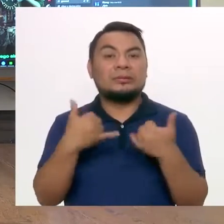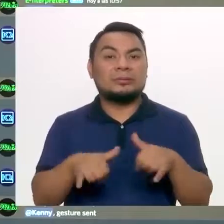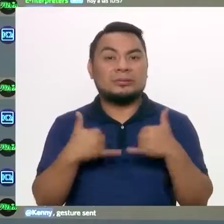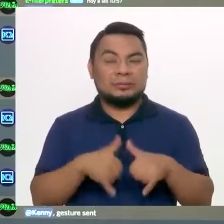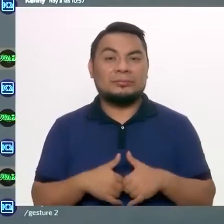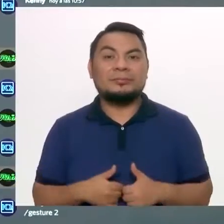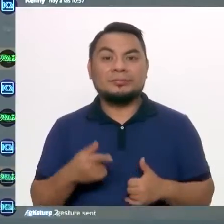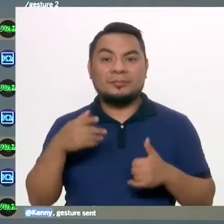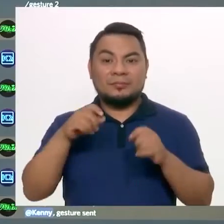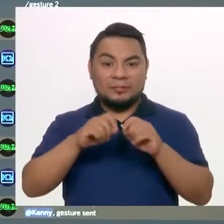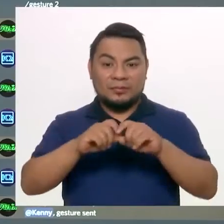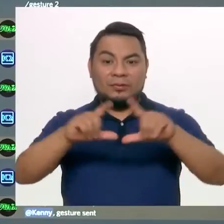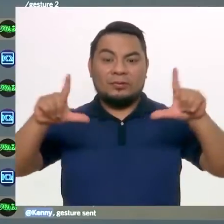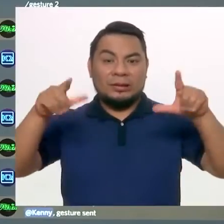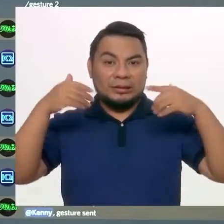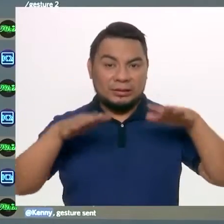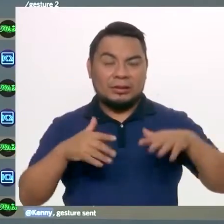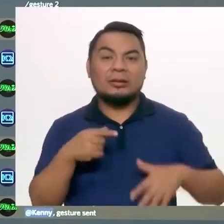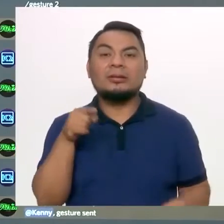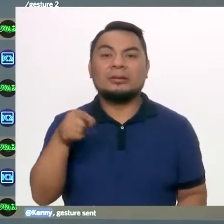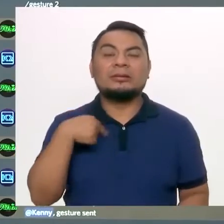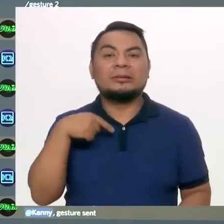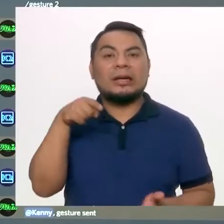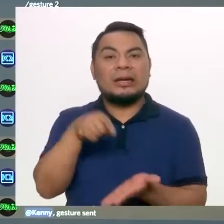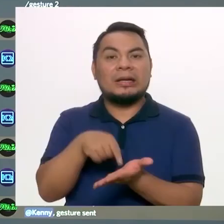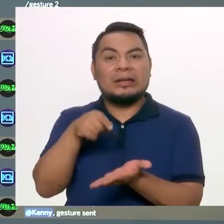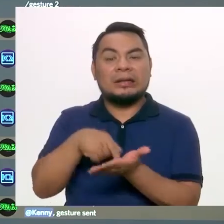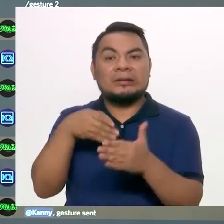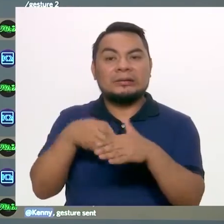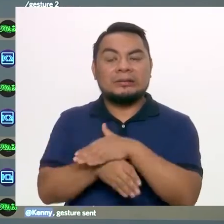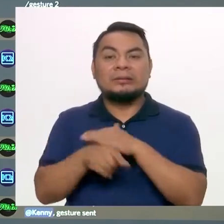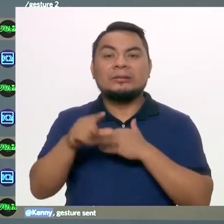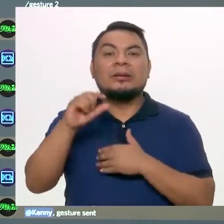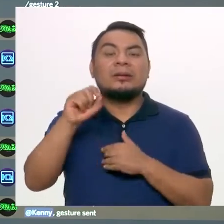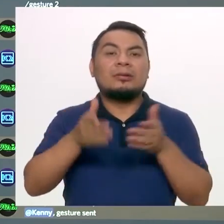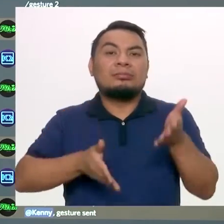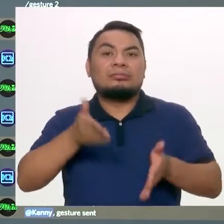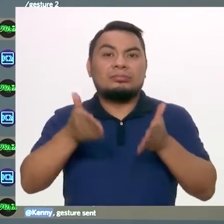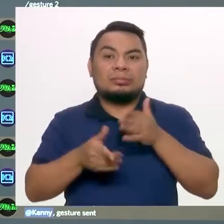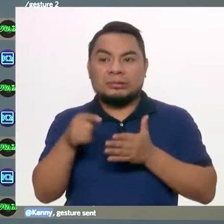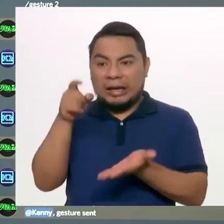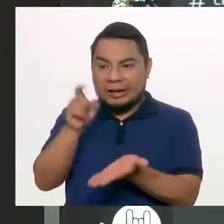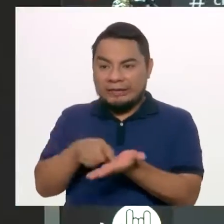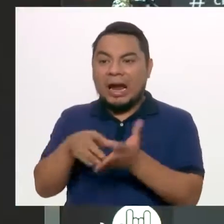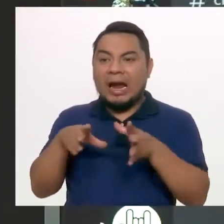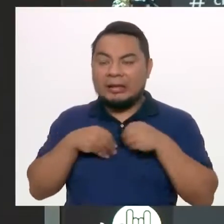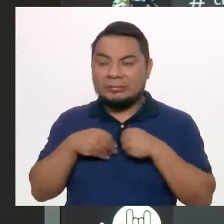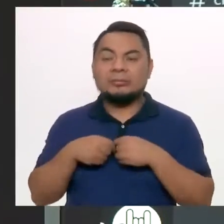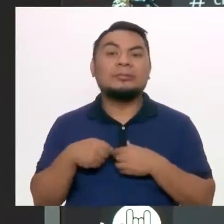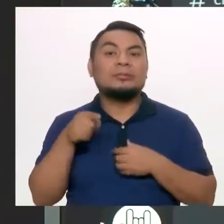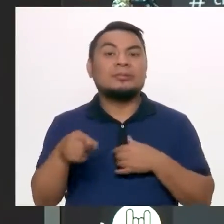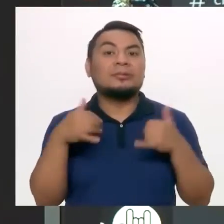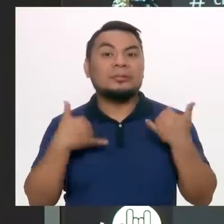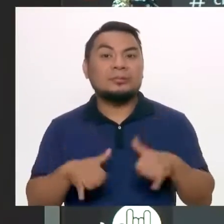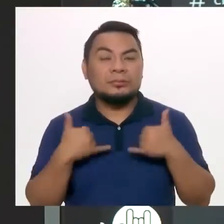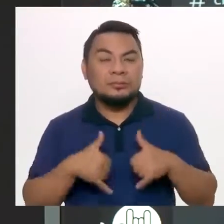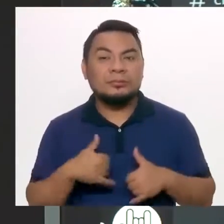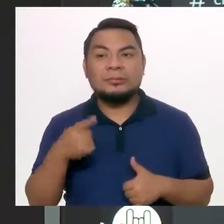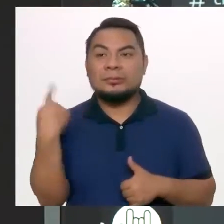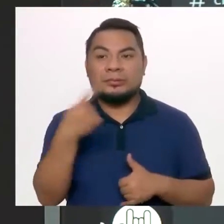dentro de los canales de bots, más que nada, nosotros le vamos a dar acceso a los bots. Y usualmente los gamers tienen este punto